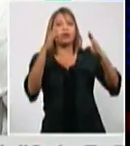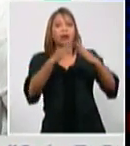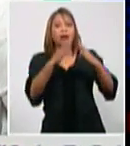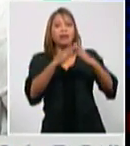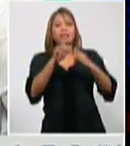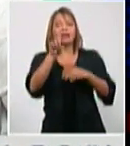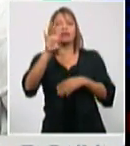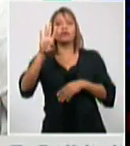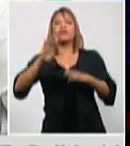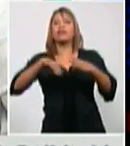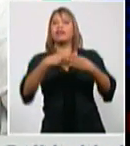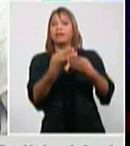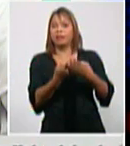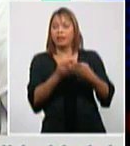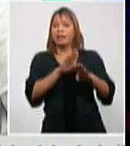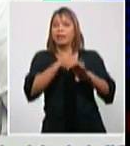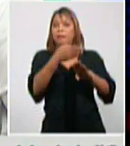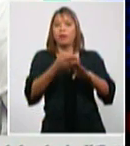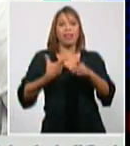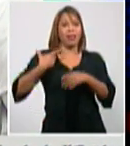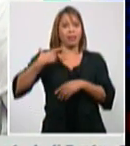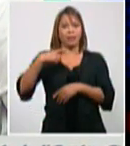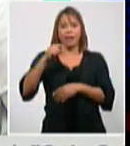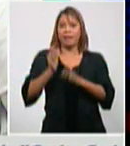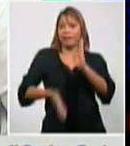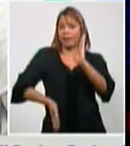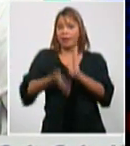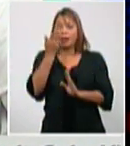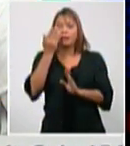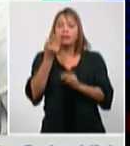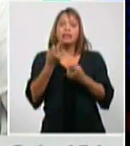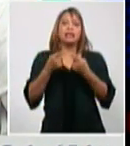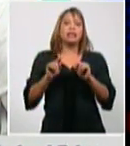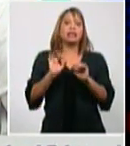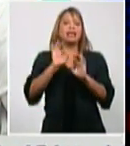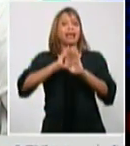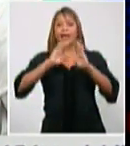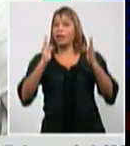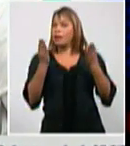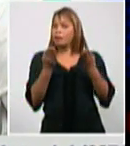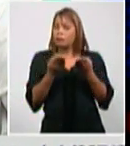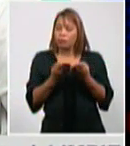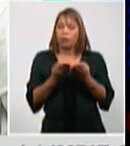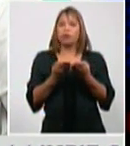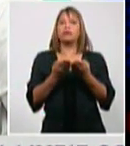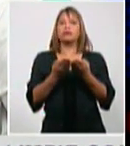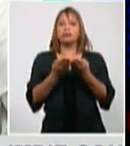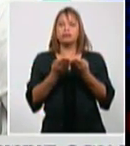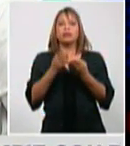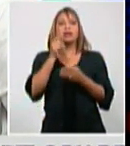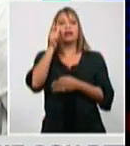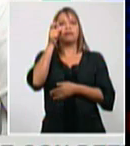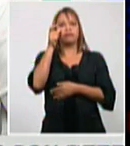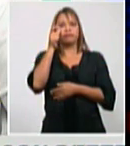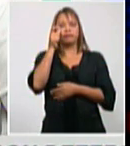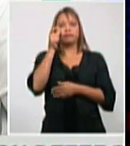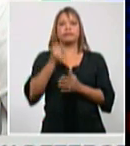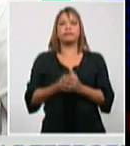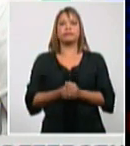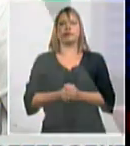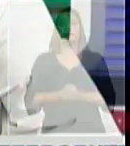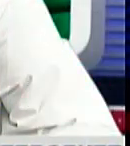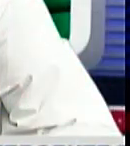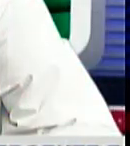después de la alta clínica y que todos de una forma u otra se le da un seguimiento por su médico de